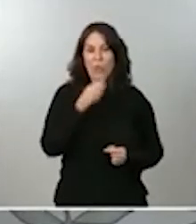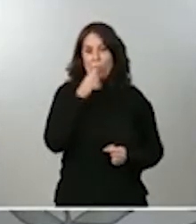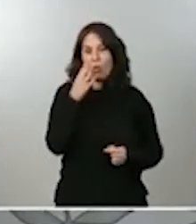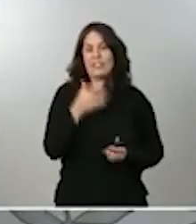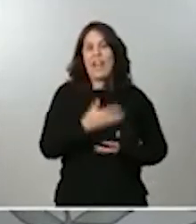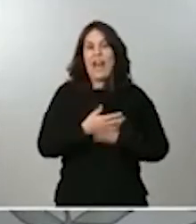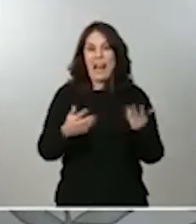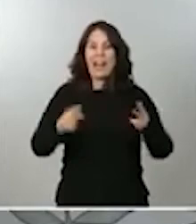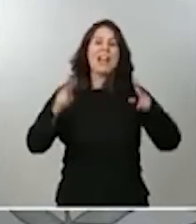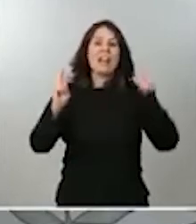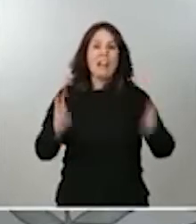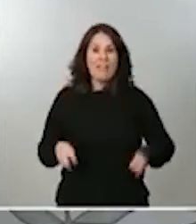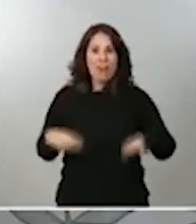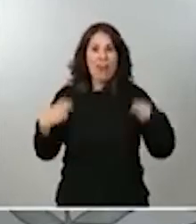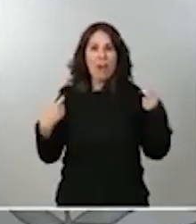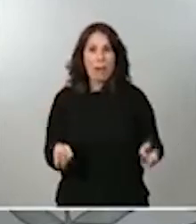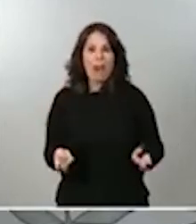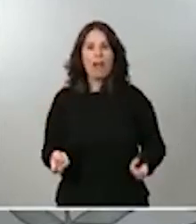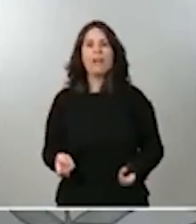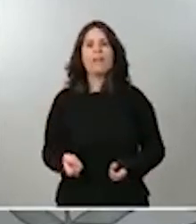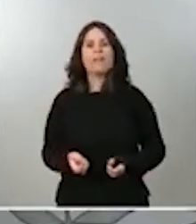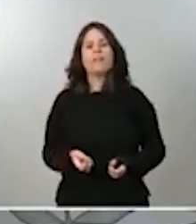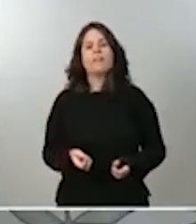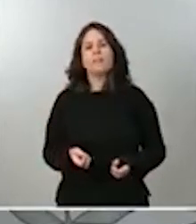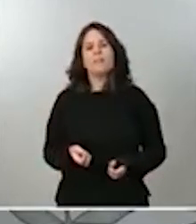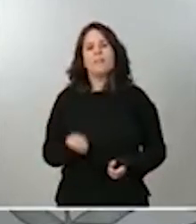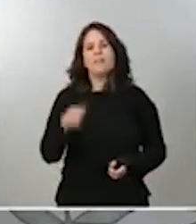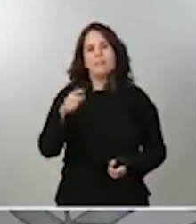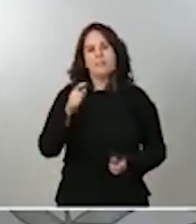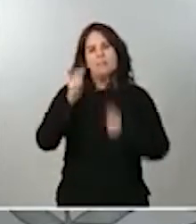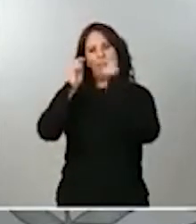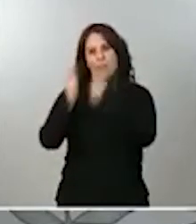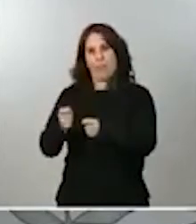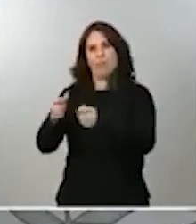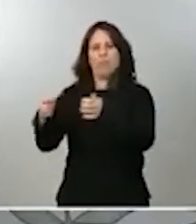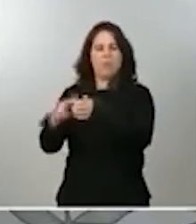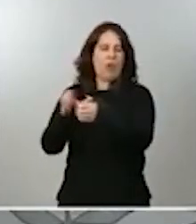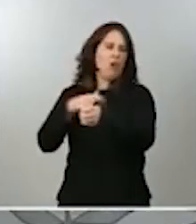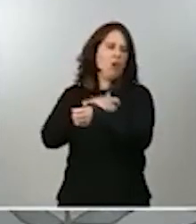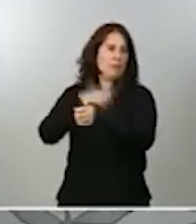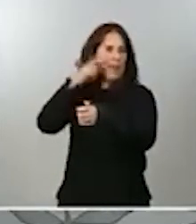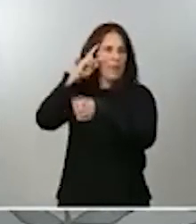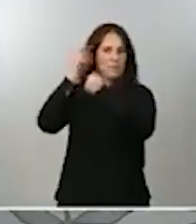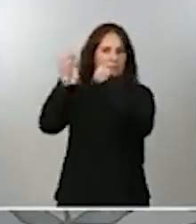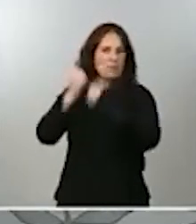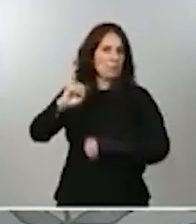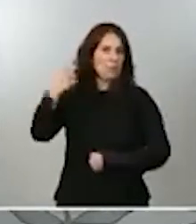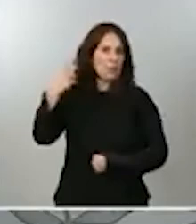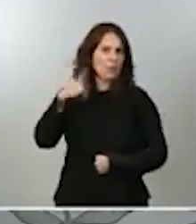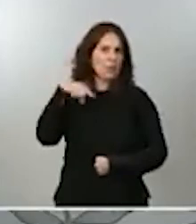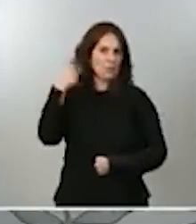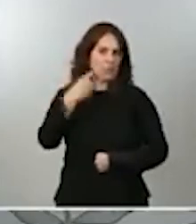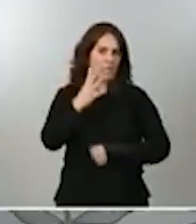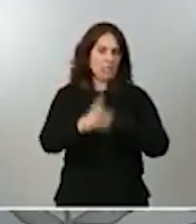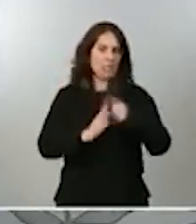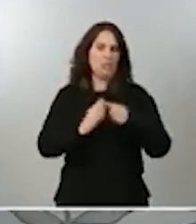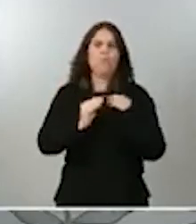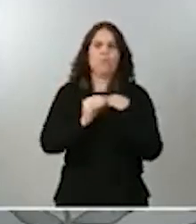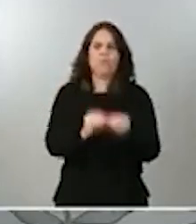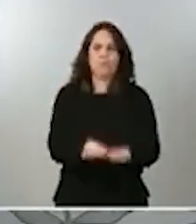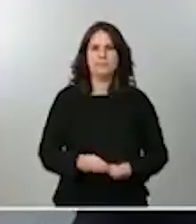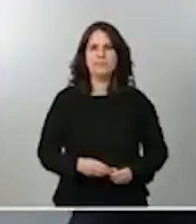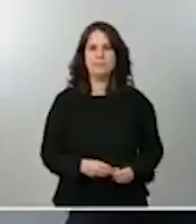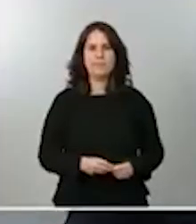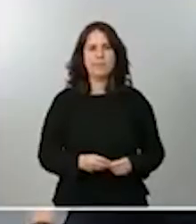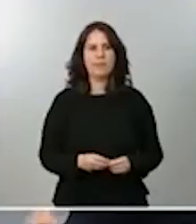a encargar su primer análisis a un comité de expertos y se irá desarrollando a lo largo de esta legislatura. Bien, vamos a terminar este